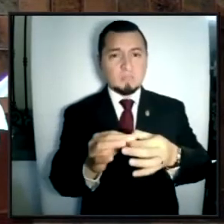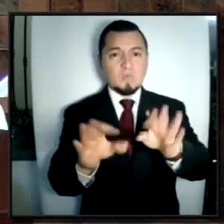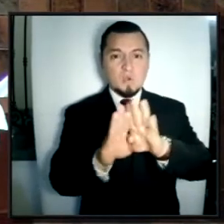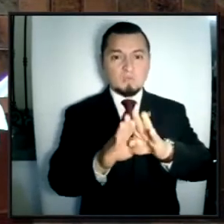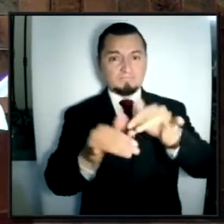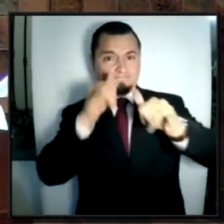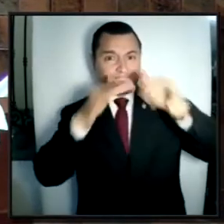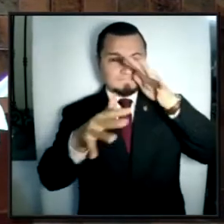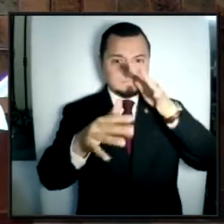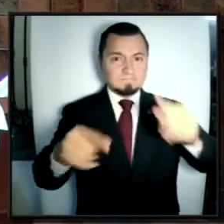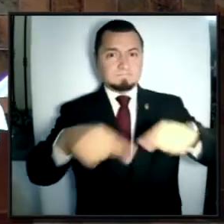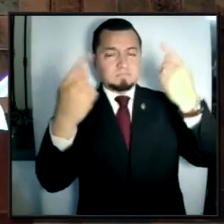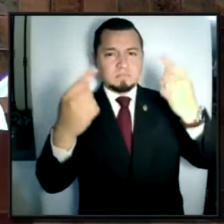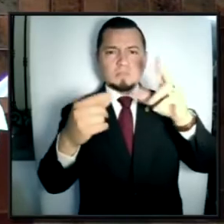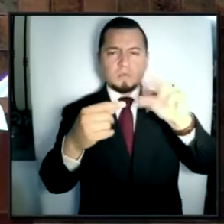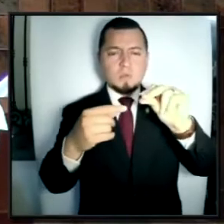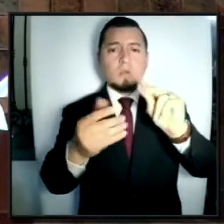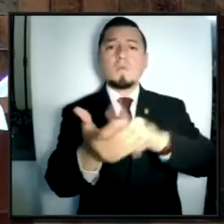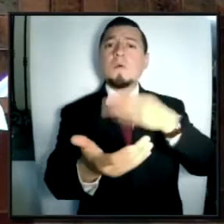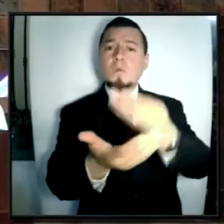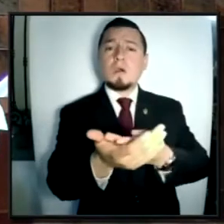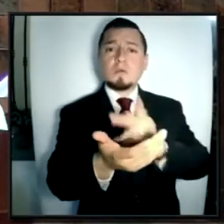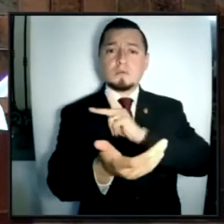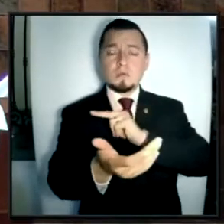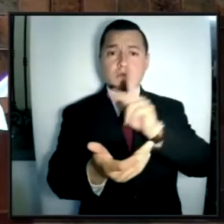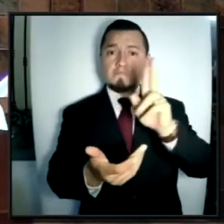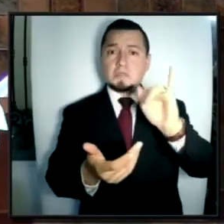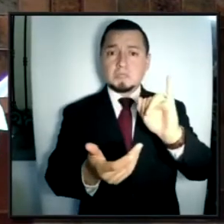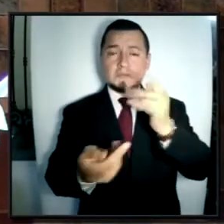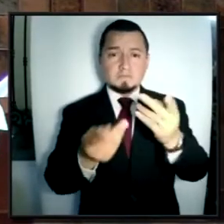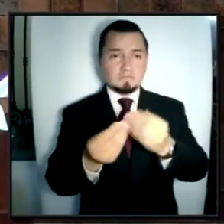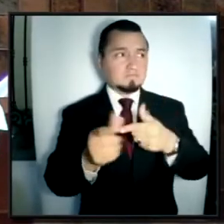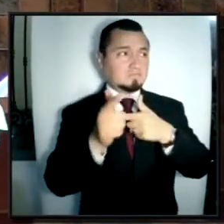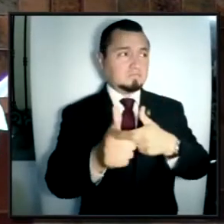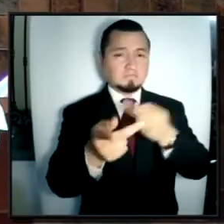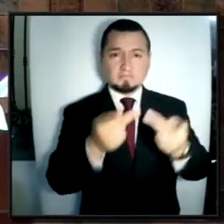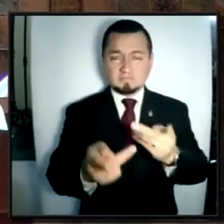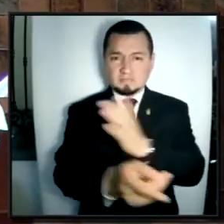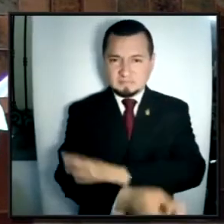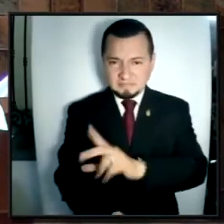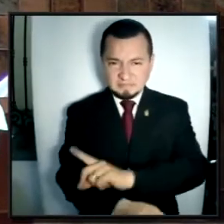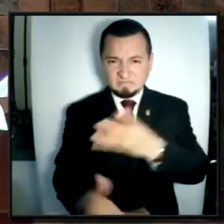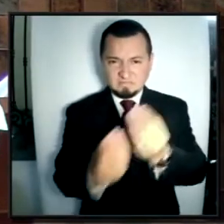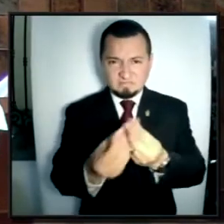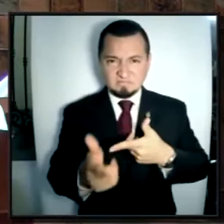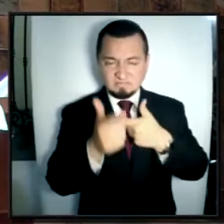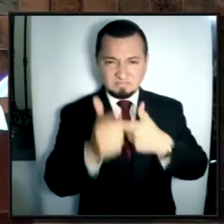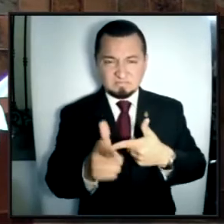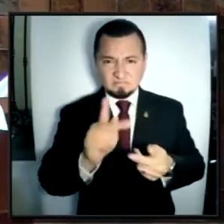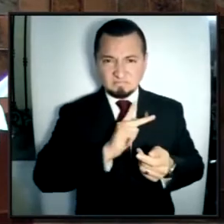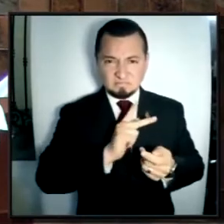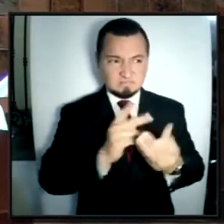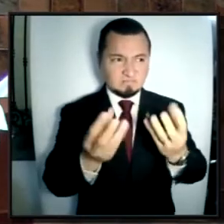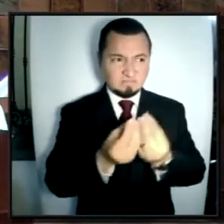muy al contrario. La propuesta del Grupo Parlamentario del PRI es la de analizar con claridad en dónde estamos, para proponer